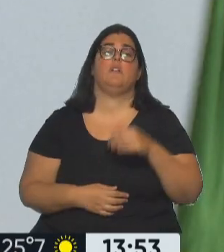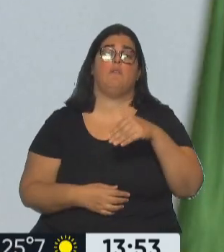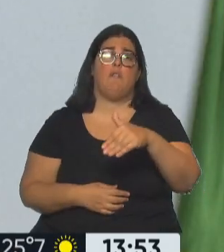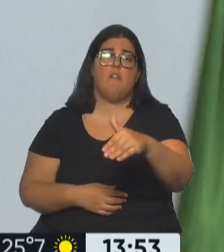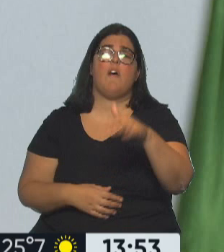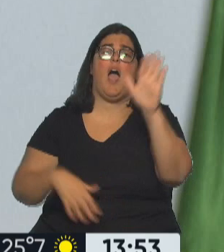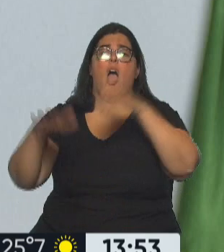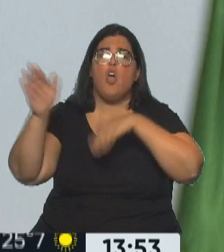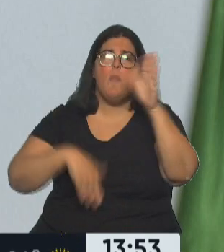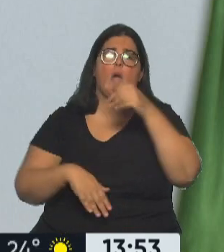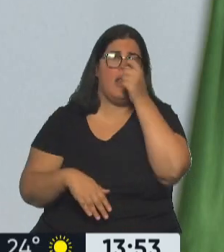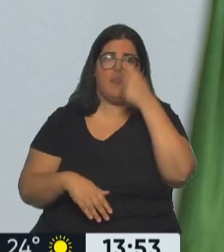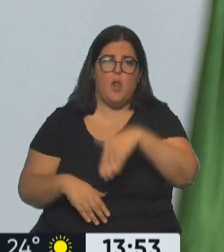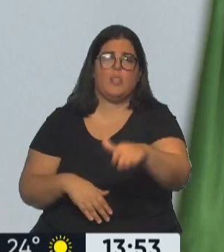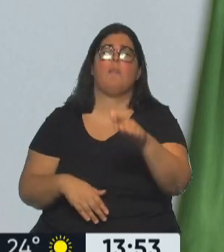Bien,